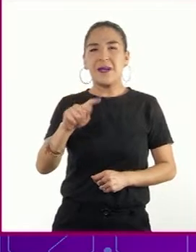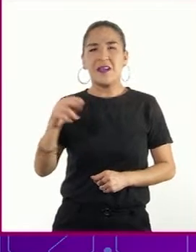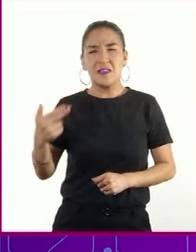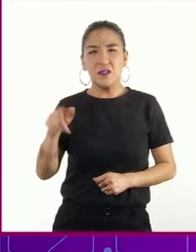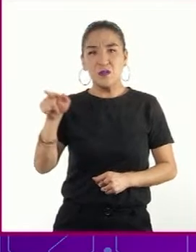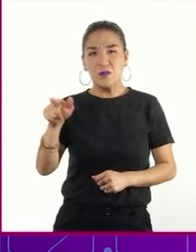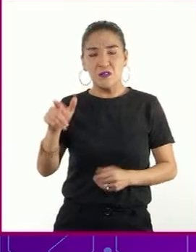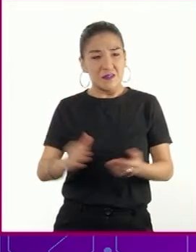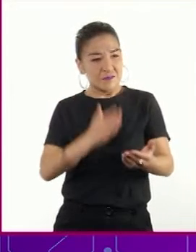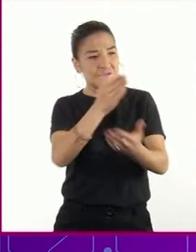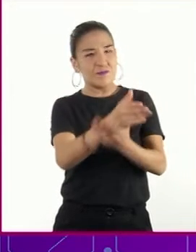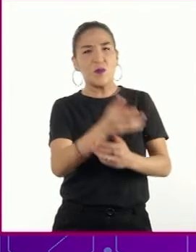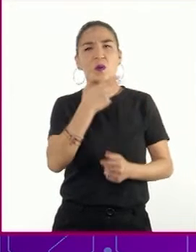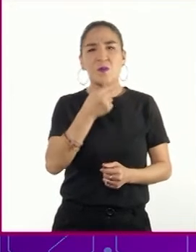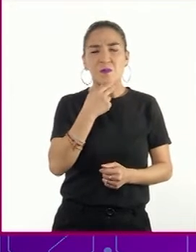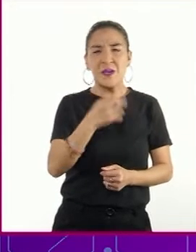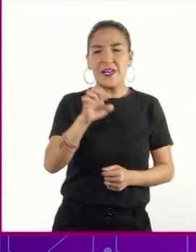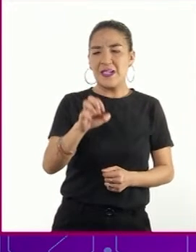a Santa Elizabeth.